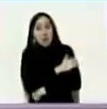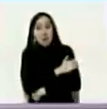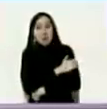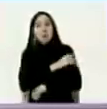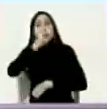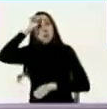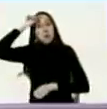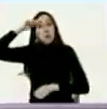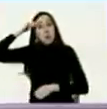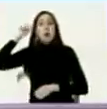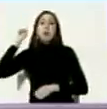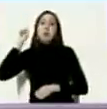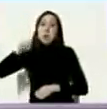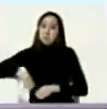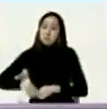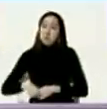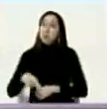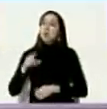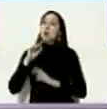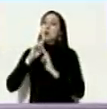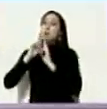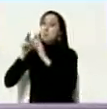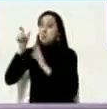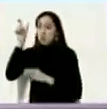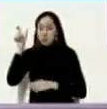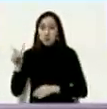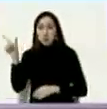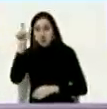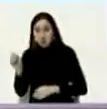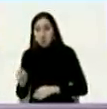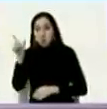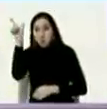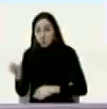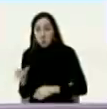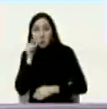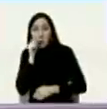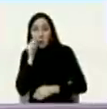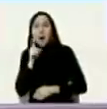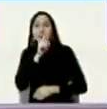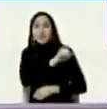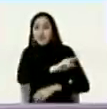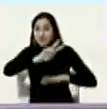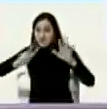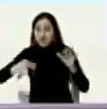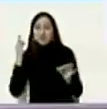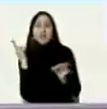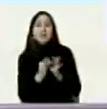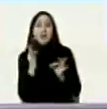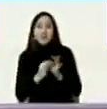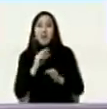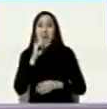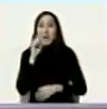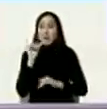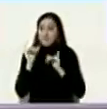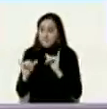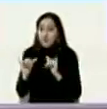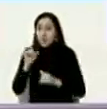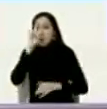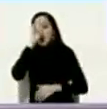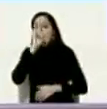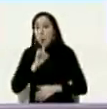Patrick en Le Figaro que el 17 de septiembre del mismo año